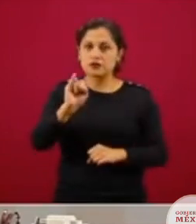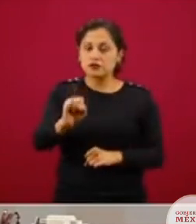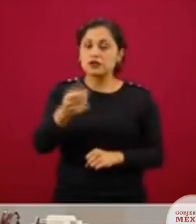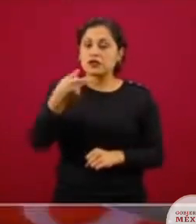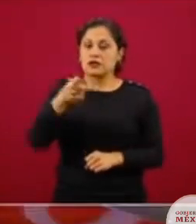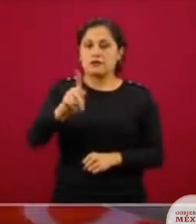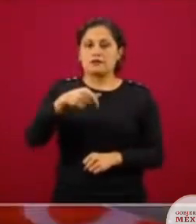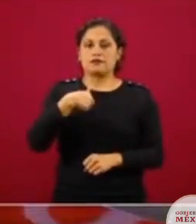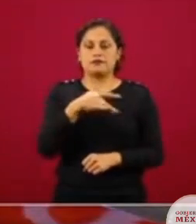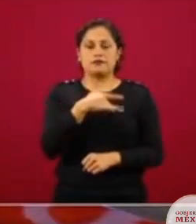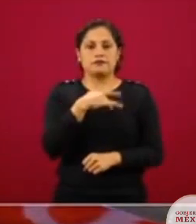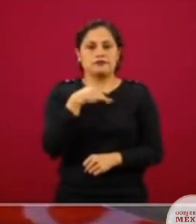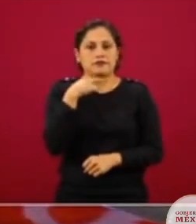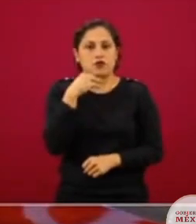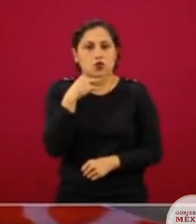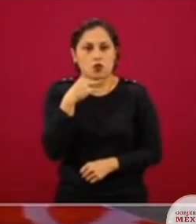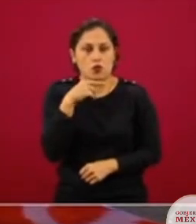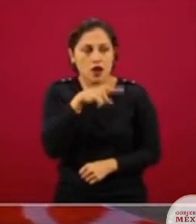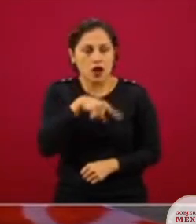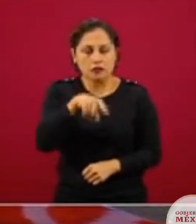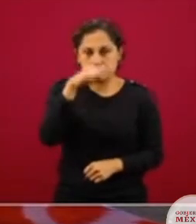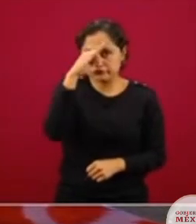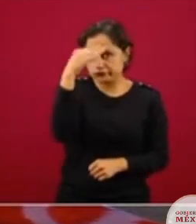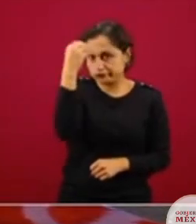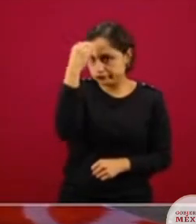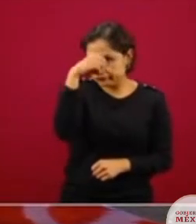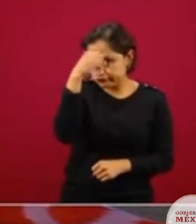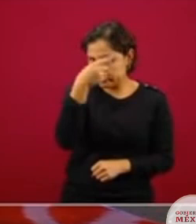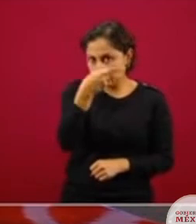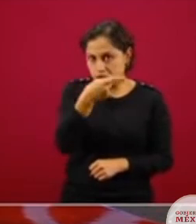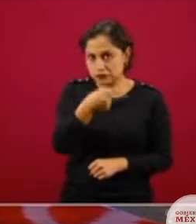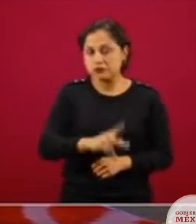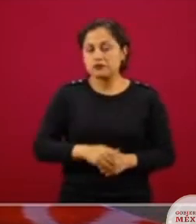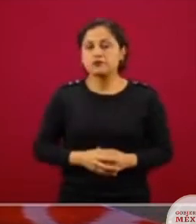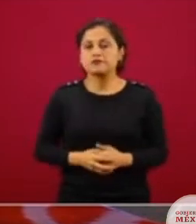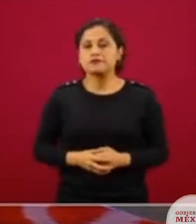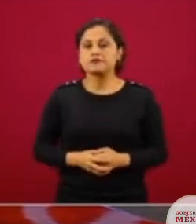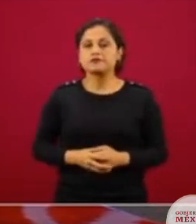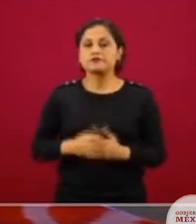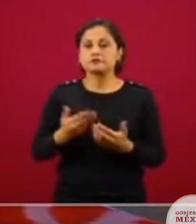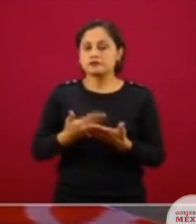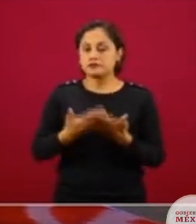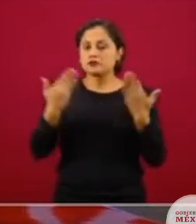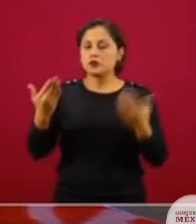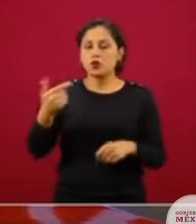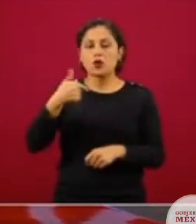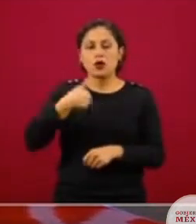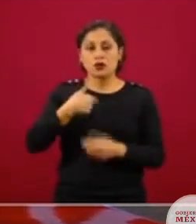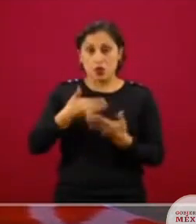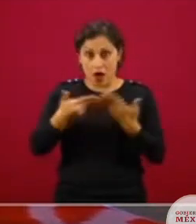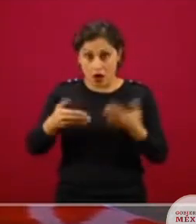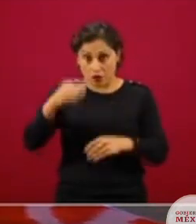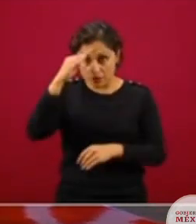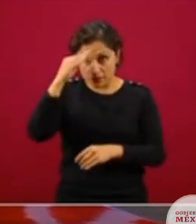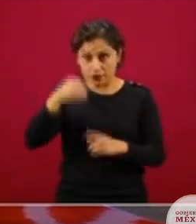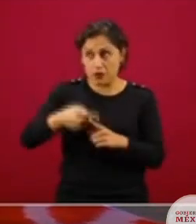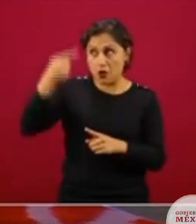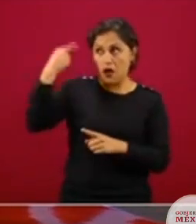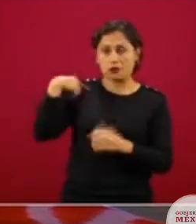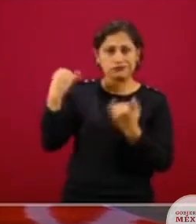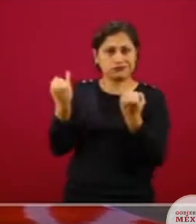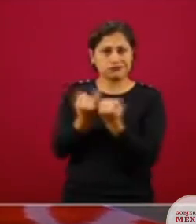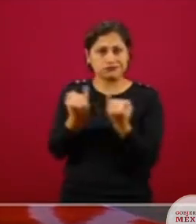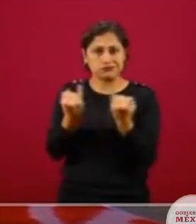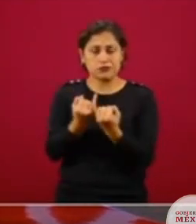preocuparía que se interpretara en ese sentido. Ahora, pienso, no solo ahora, sino lo he pensado siempre, si alguien